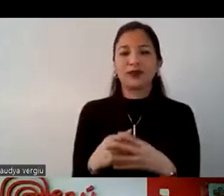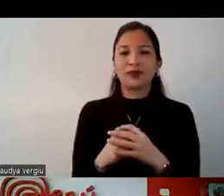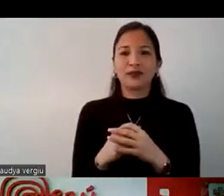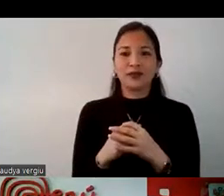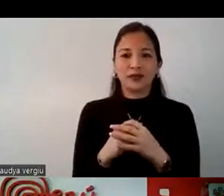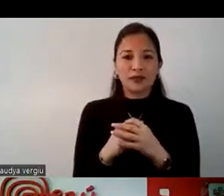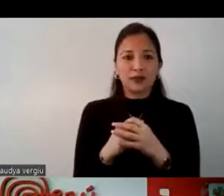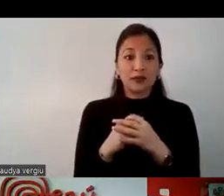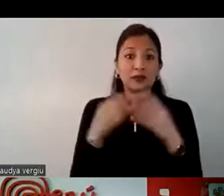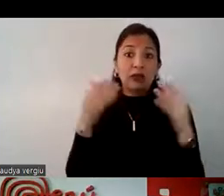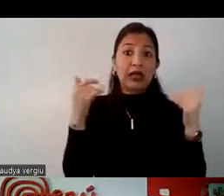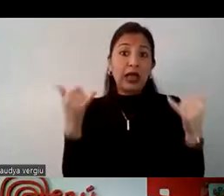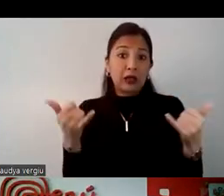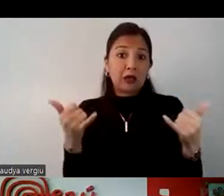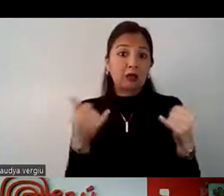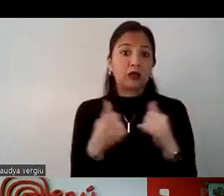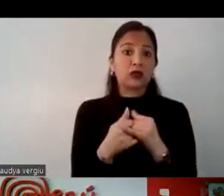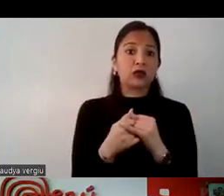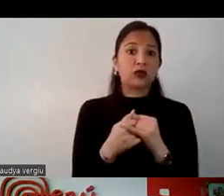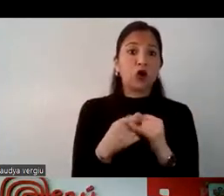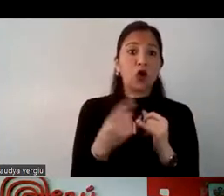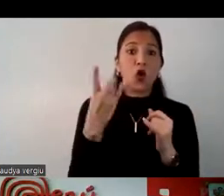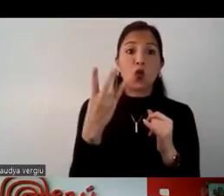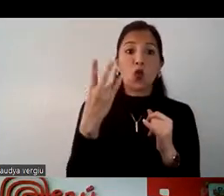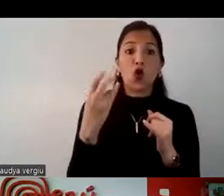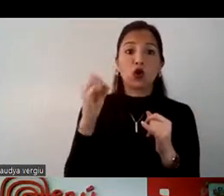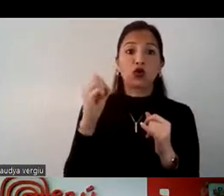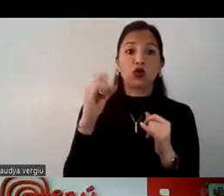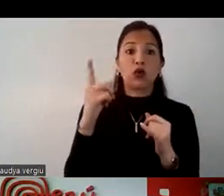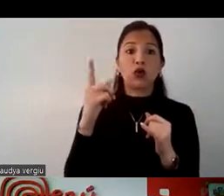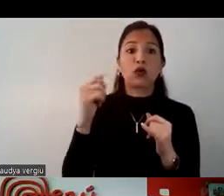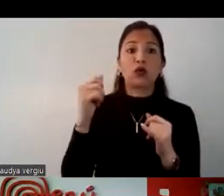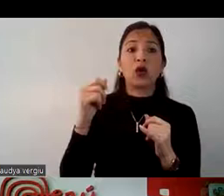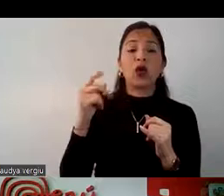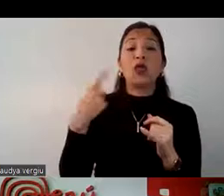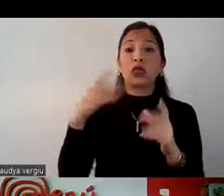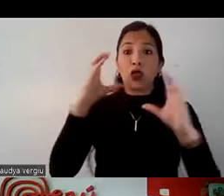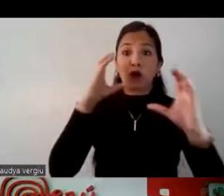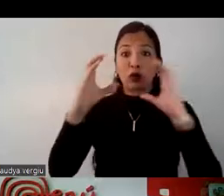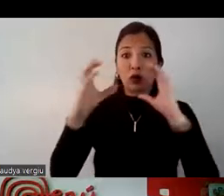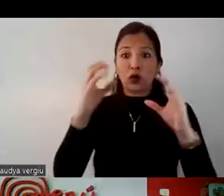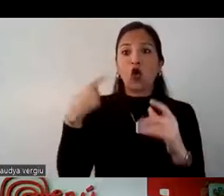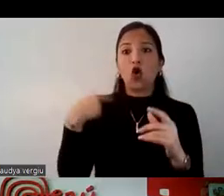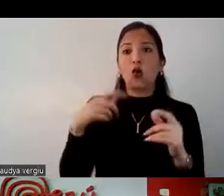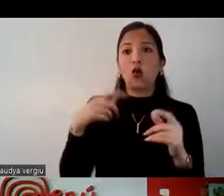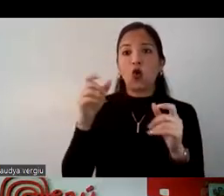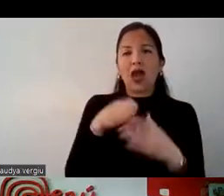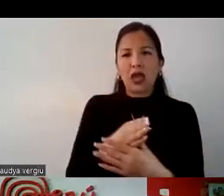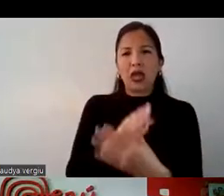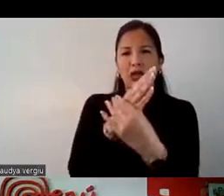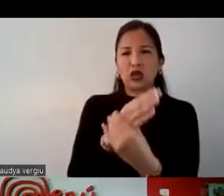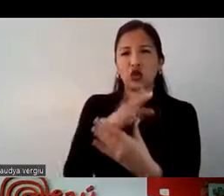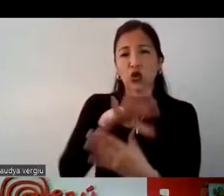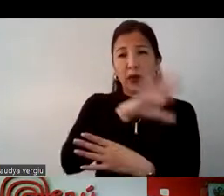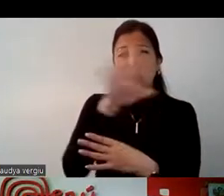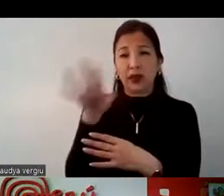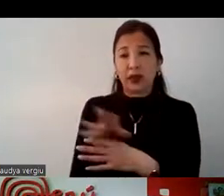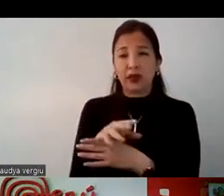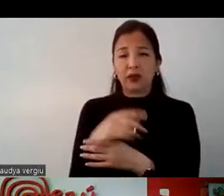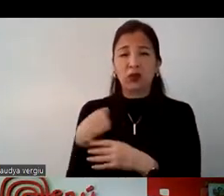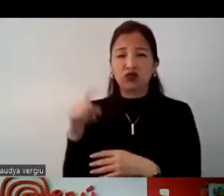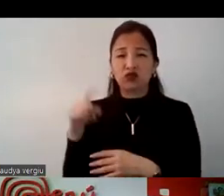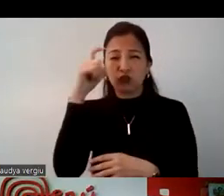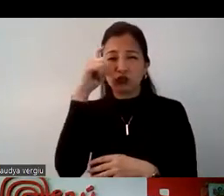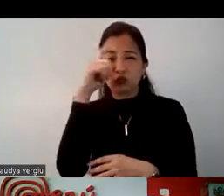Por ejemplo, hemos tenido workshops tanto virtuales al inicio cuando todavía la pandemia estaba un poco fuerte